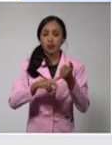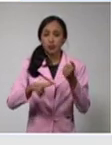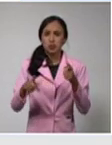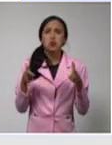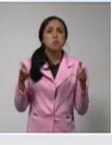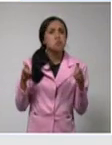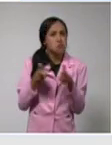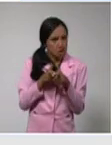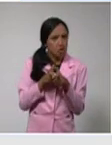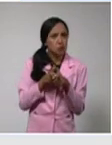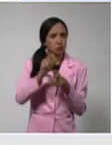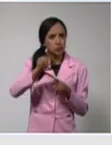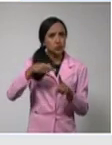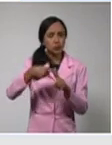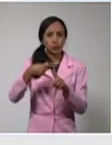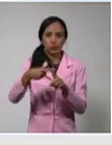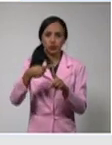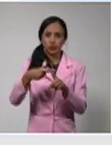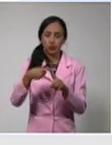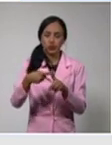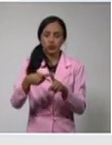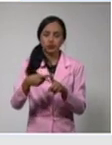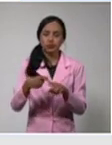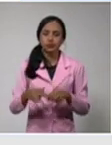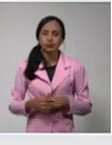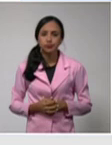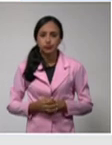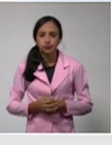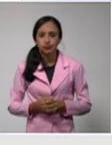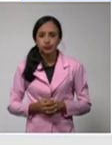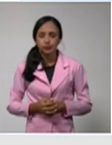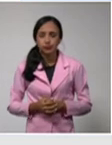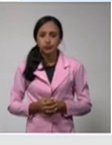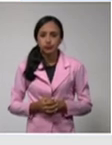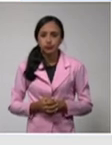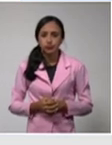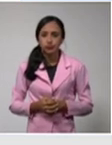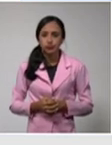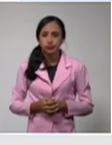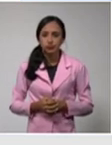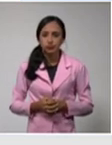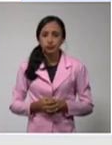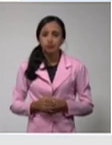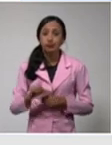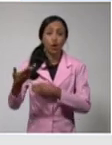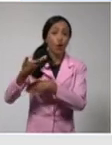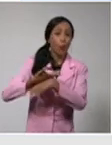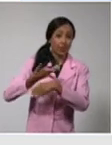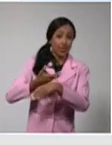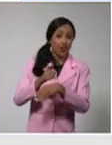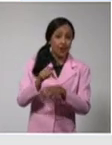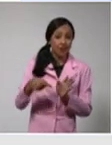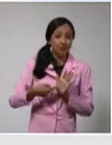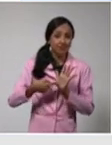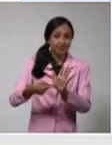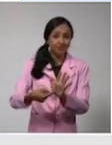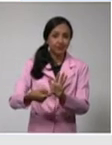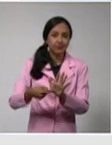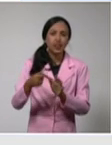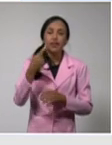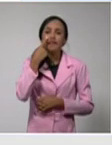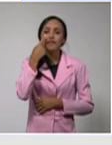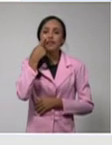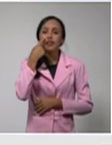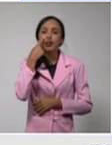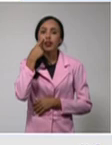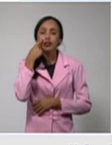incidencia de casos confirmados. Nos pidieron, y ahí se la podemos presentar, cuál es la tasa de